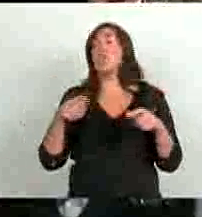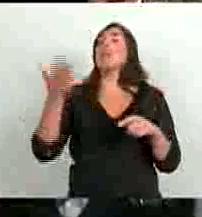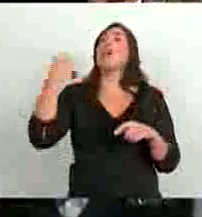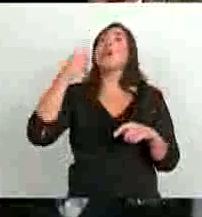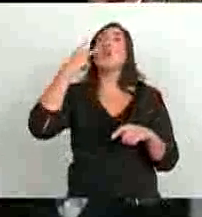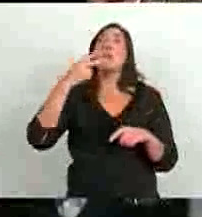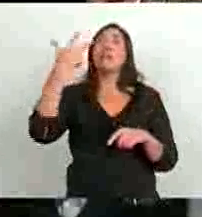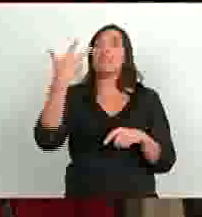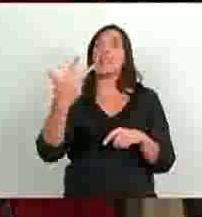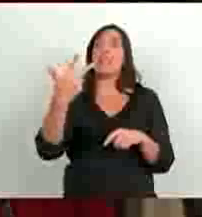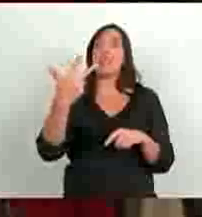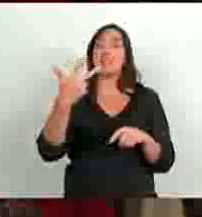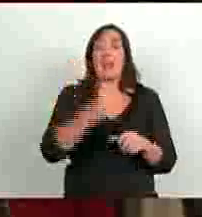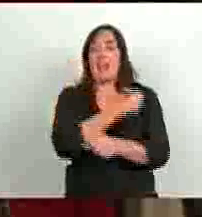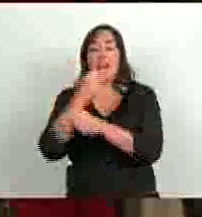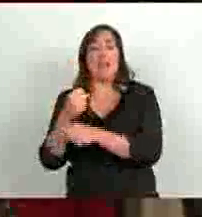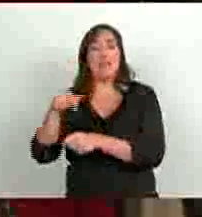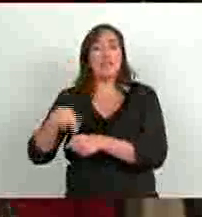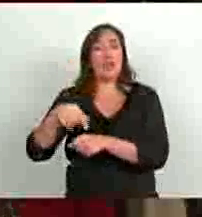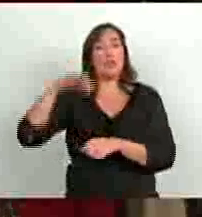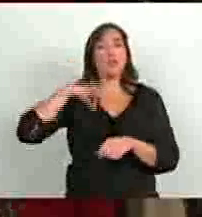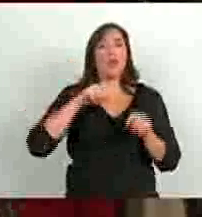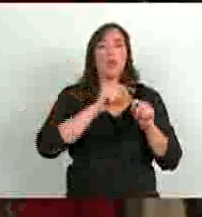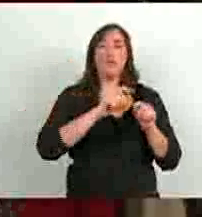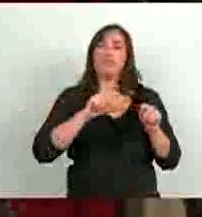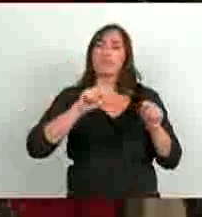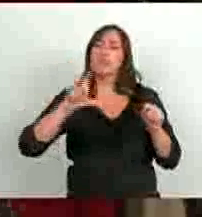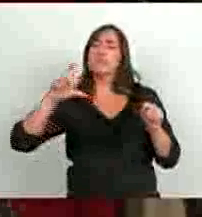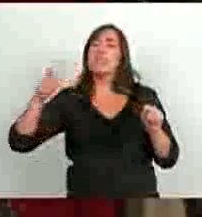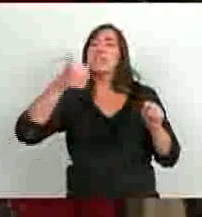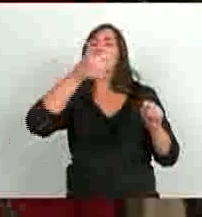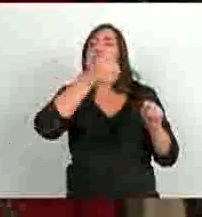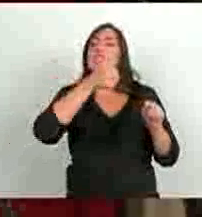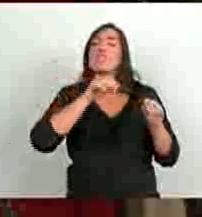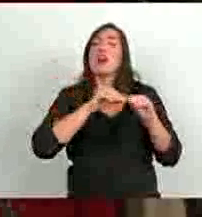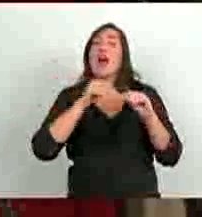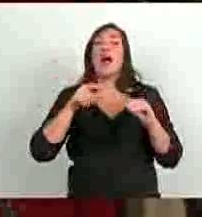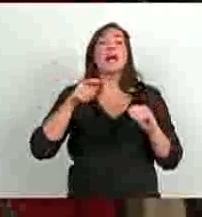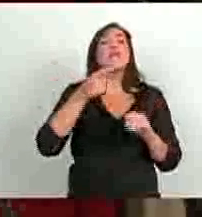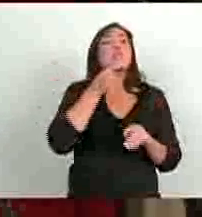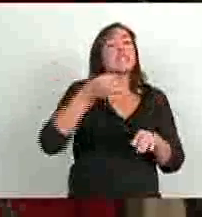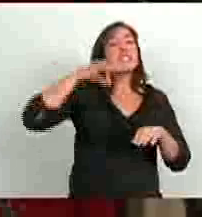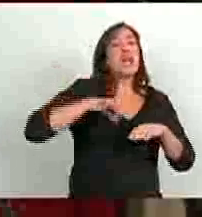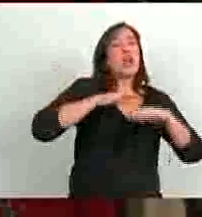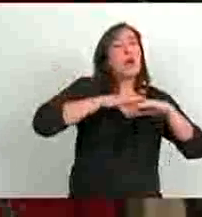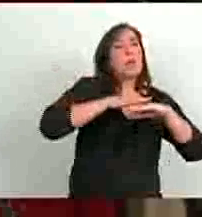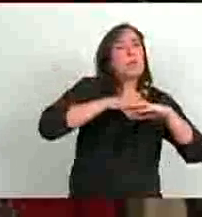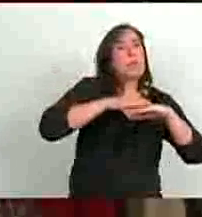2003 a la fecha ha tenido un aumento del 600, el salario testigo estoy hablando,